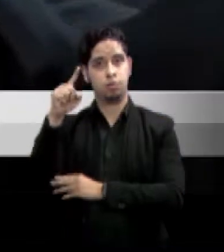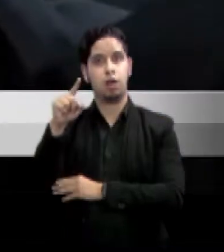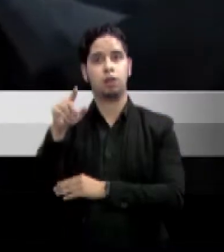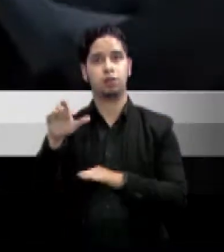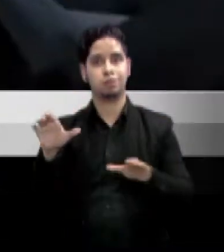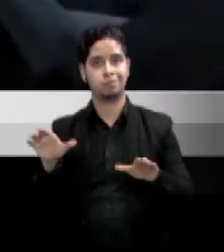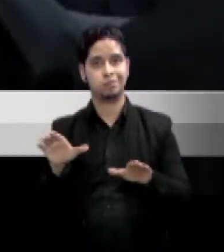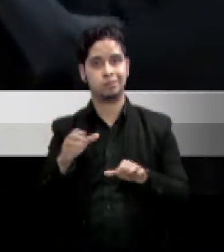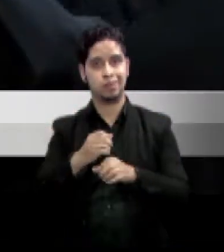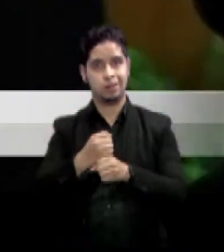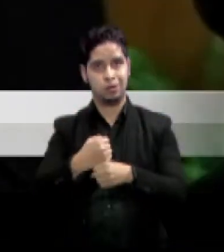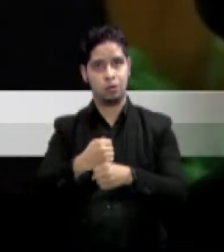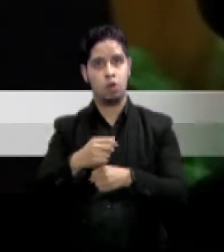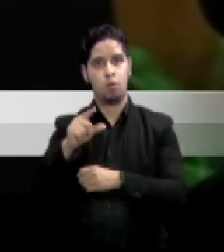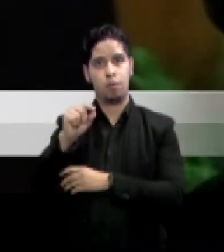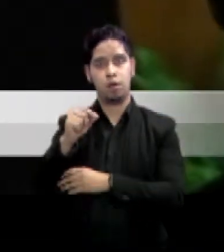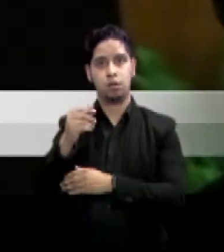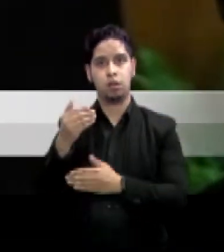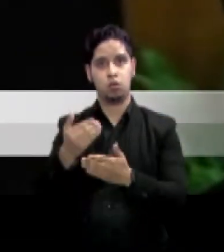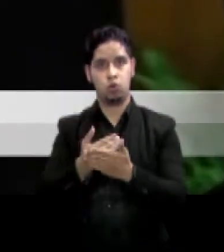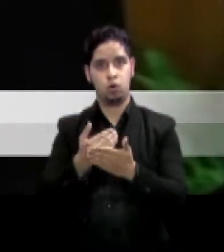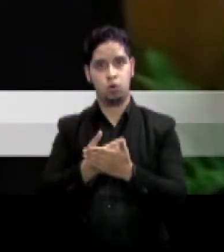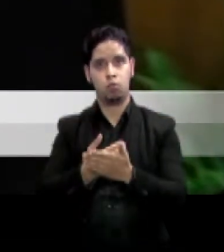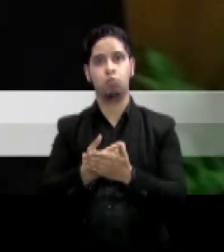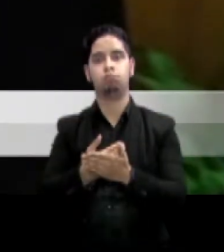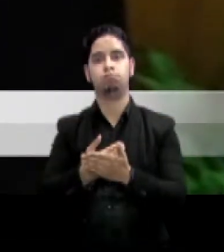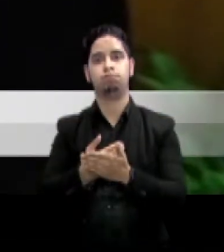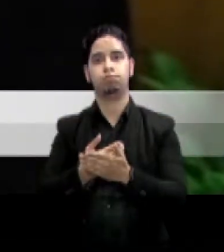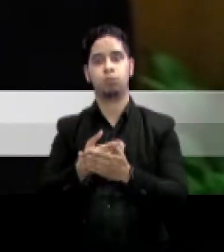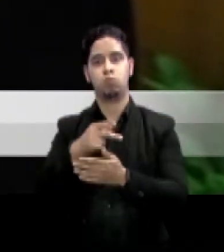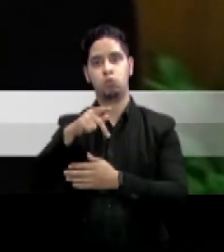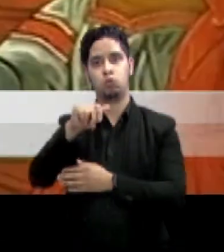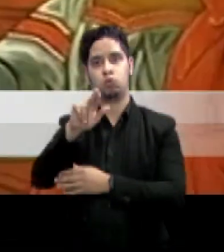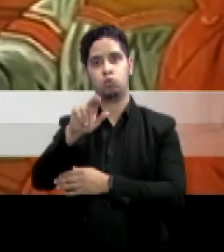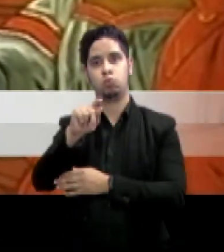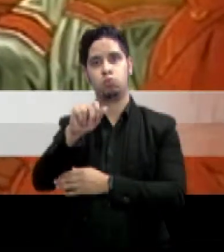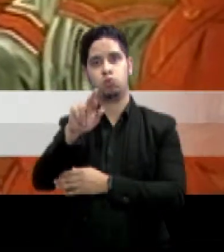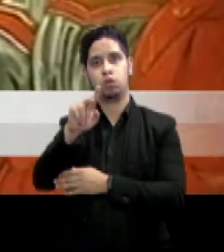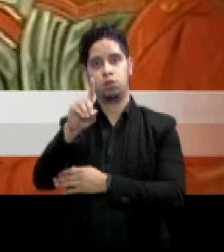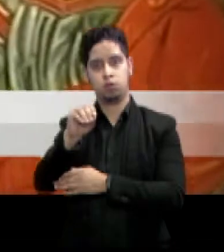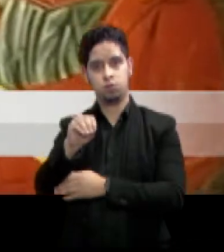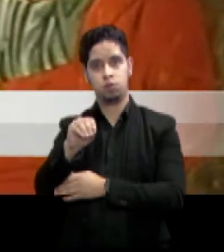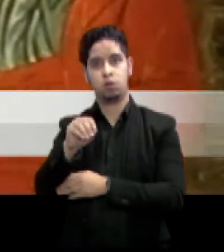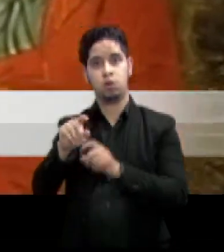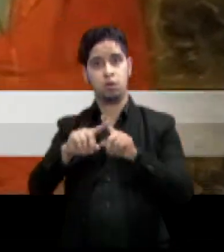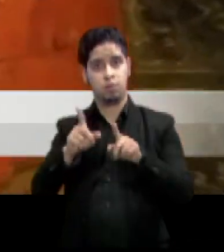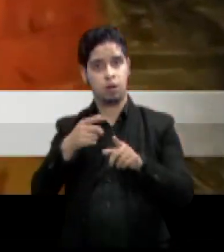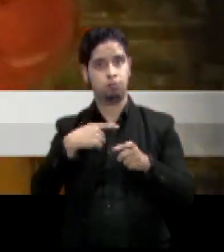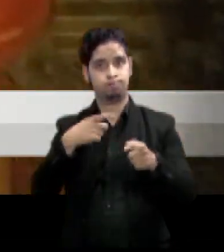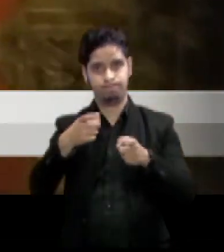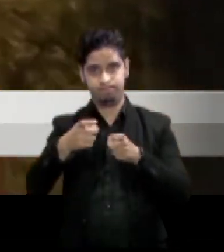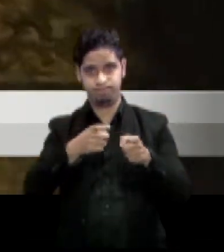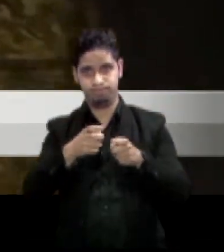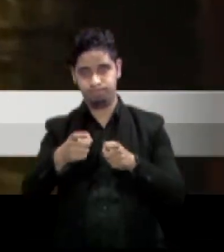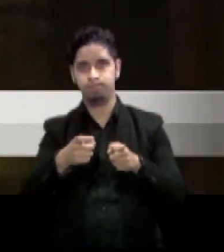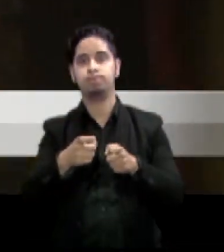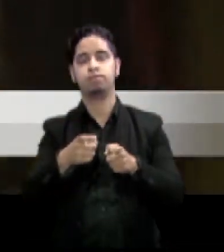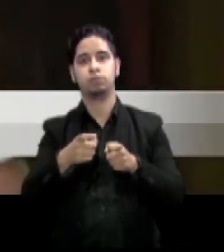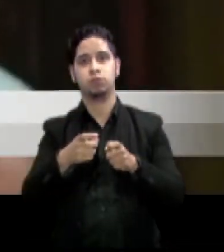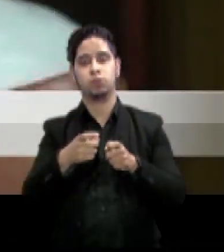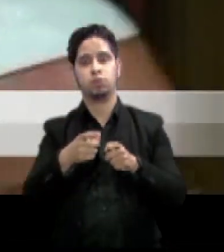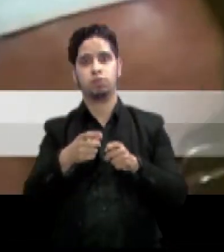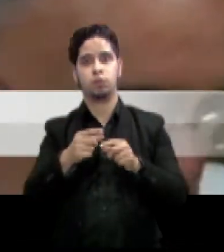purpurados y la presentación de los avances en la creación de la nueva Constitución para regular los organismos de gobierno del Vaticano.